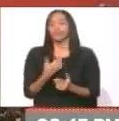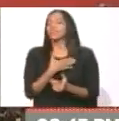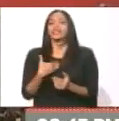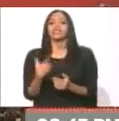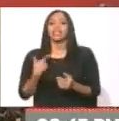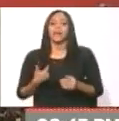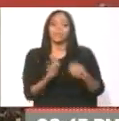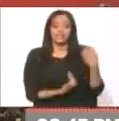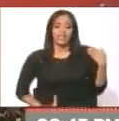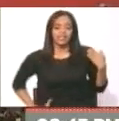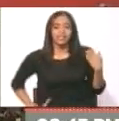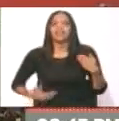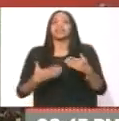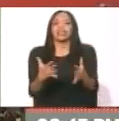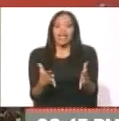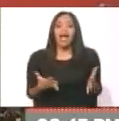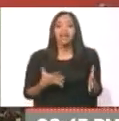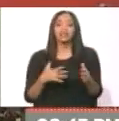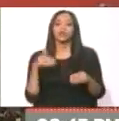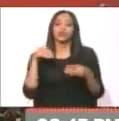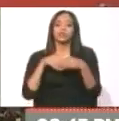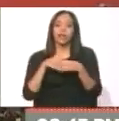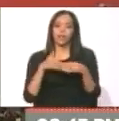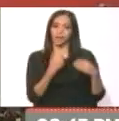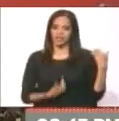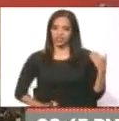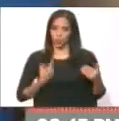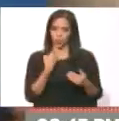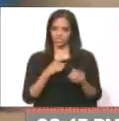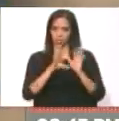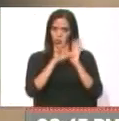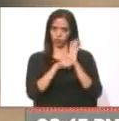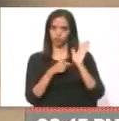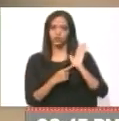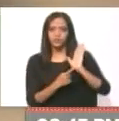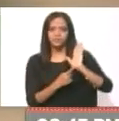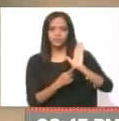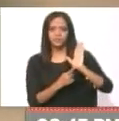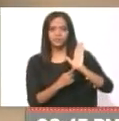presidente, ganen unas elecciones presidenciales como dice esta constitución.